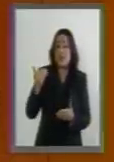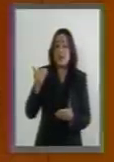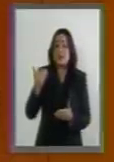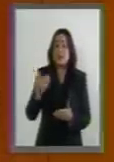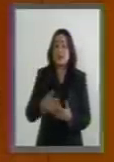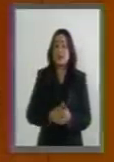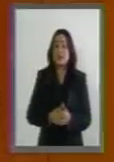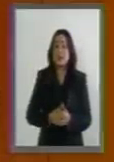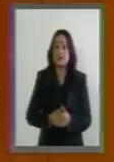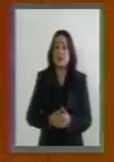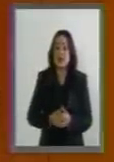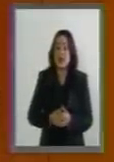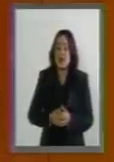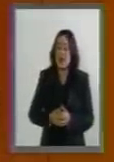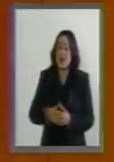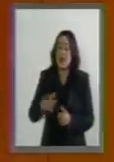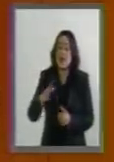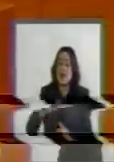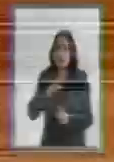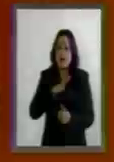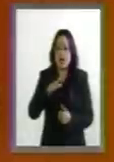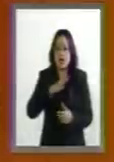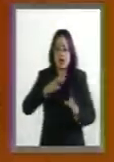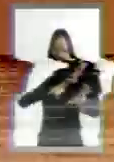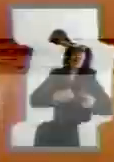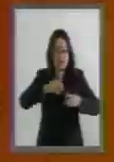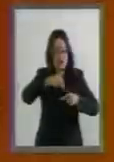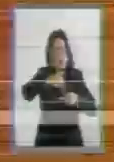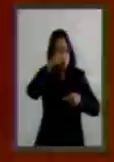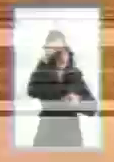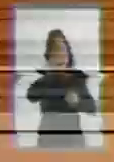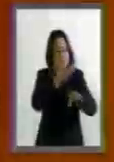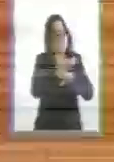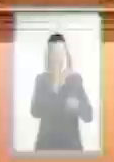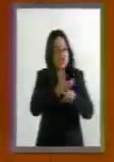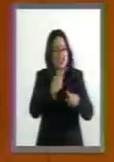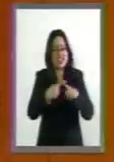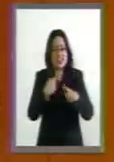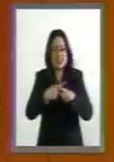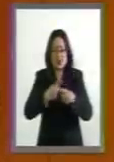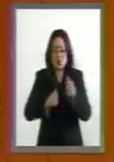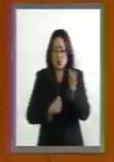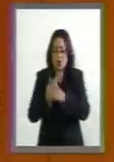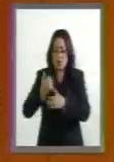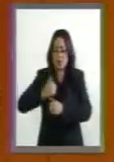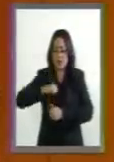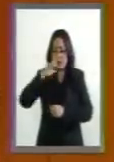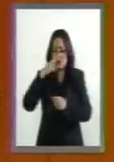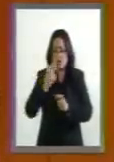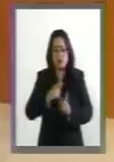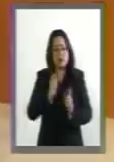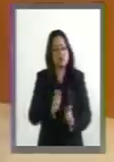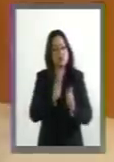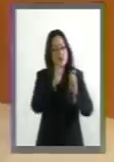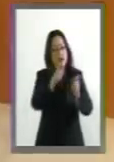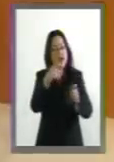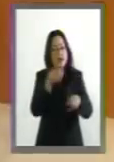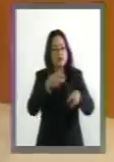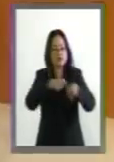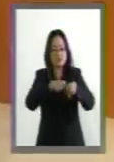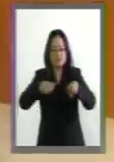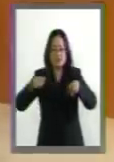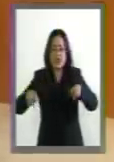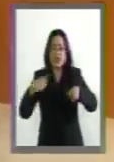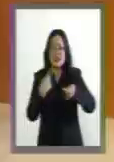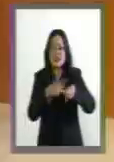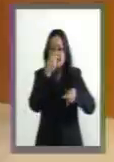el mando del Comando Norte de los Estados Unidos, ahí estaban sentados el Secretario de